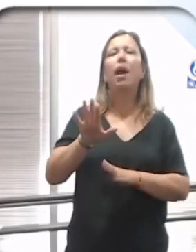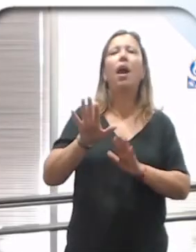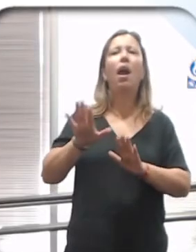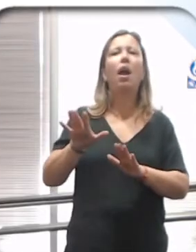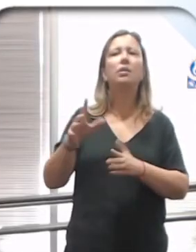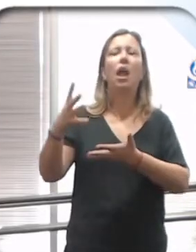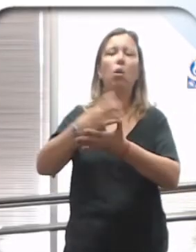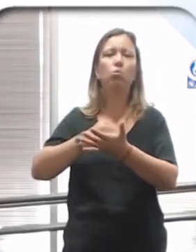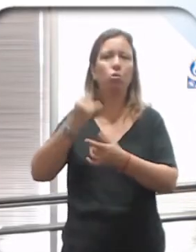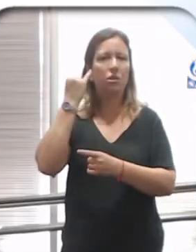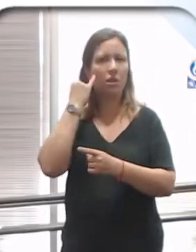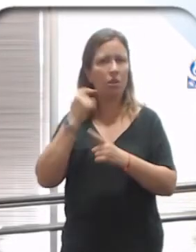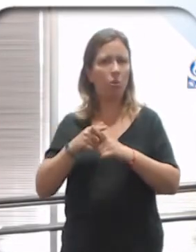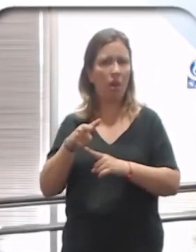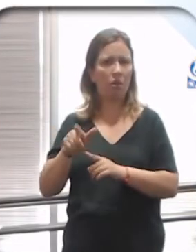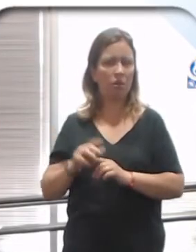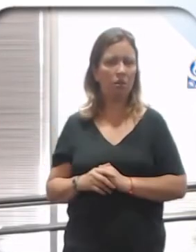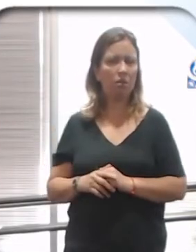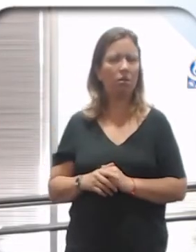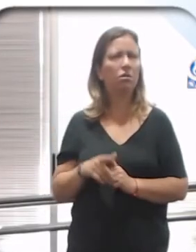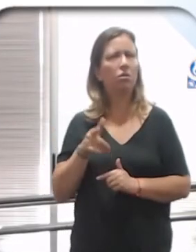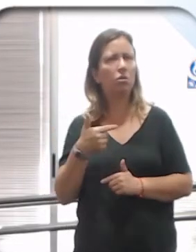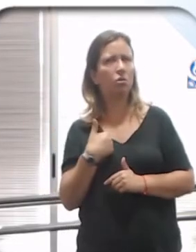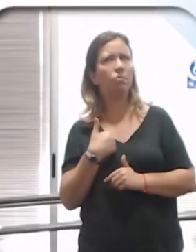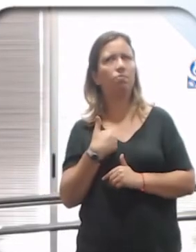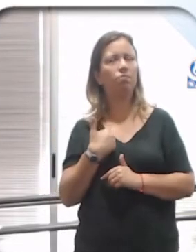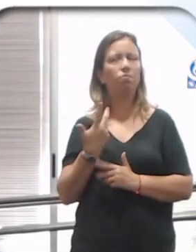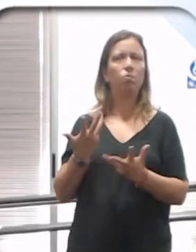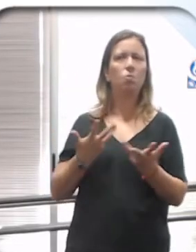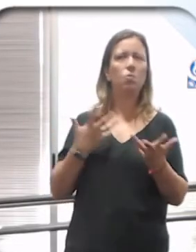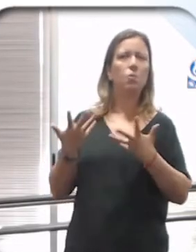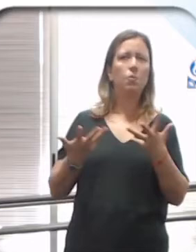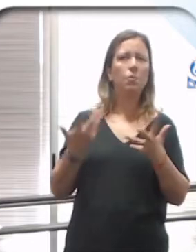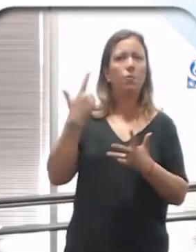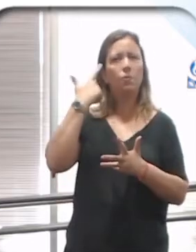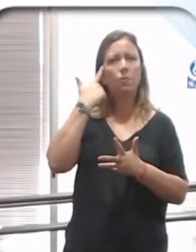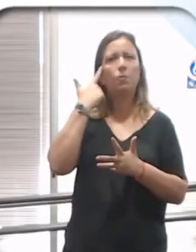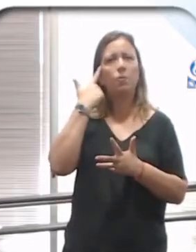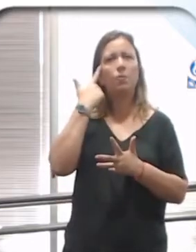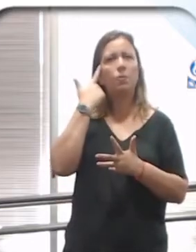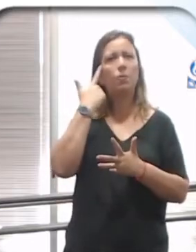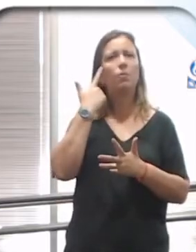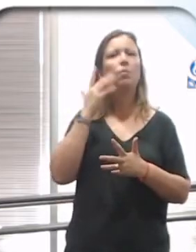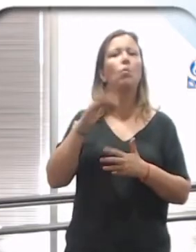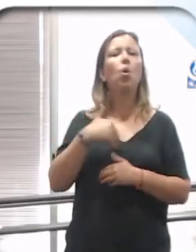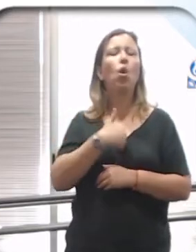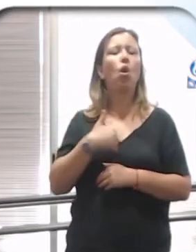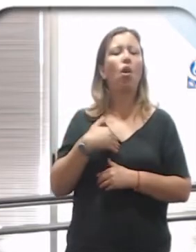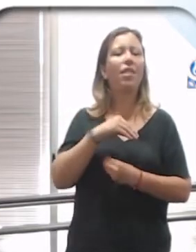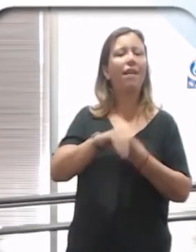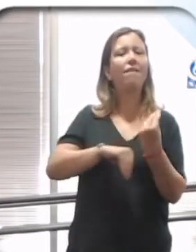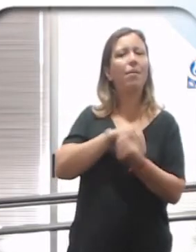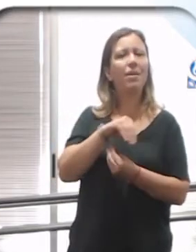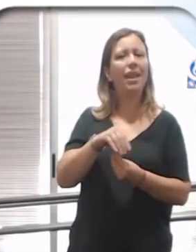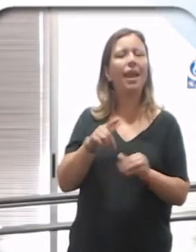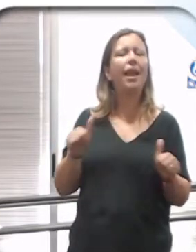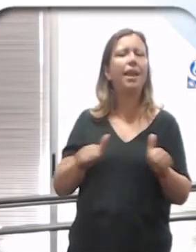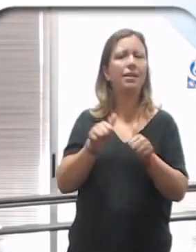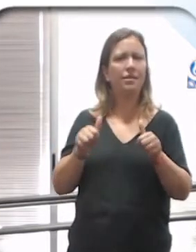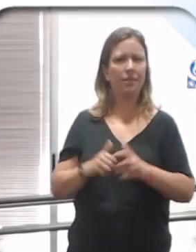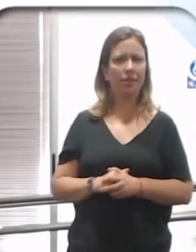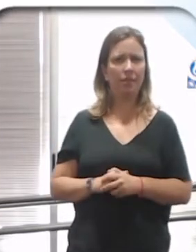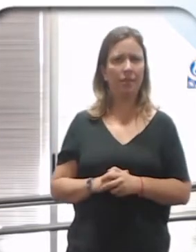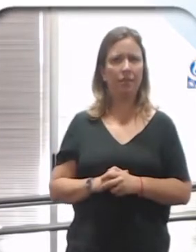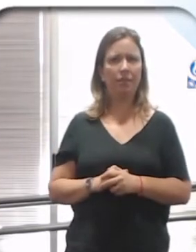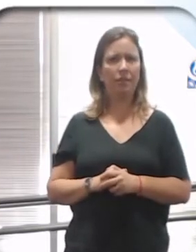a los abusos sexuales. Entonces a mí se me hacía ruido, se me venía el tema del rol de la familia ahí. Porque,